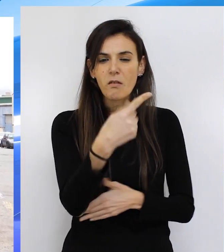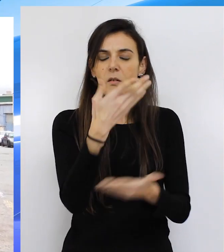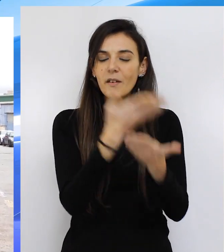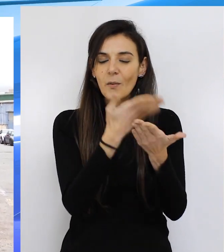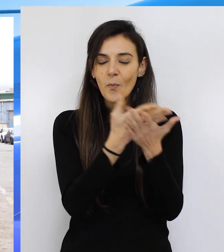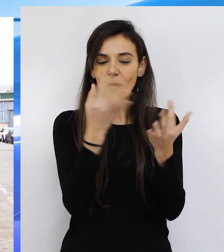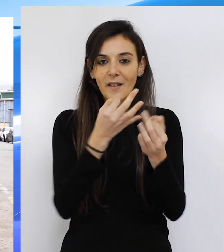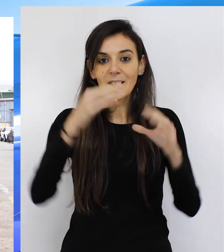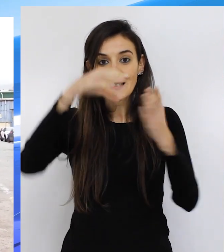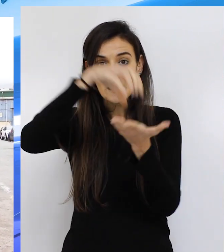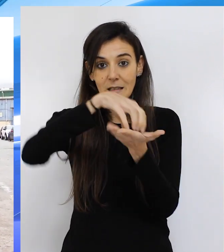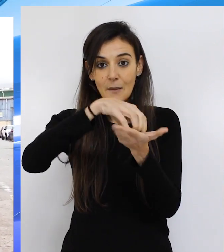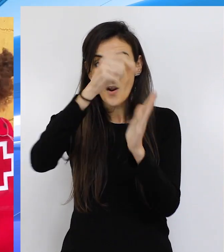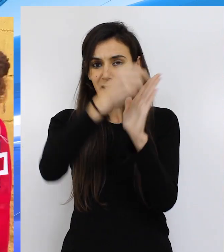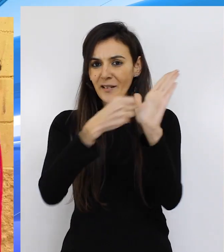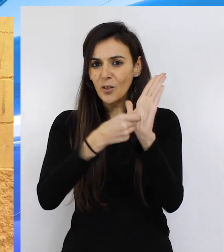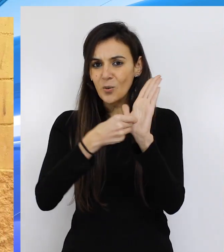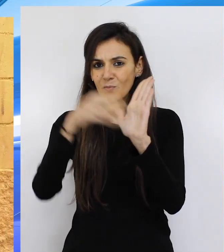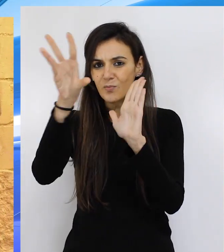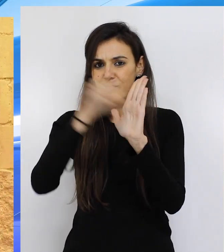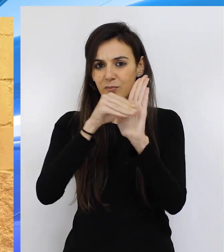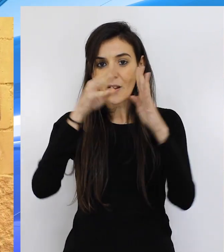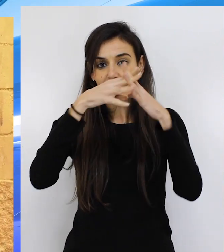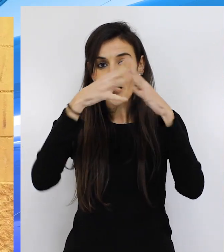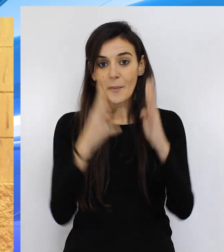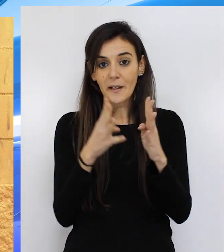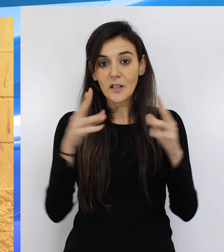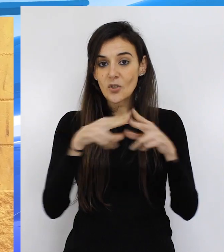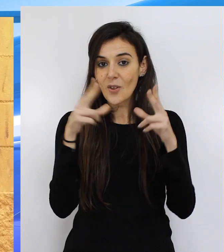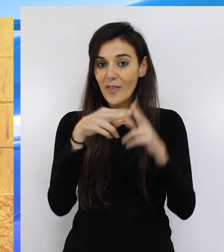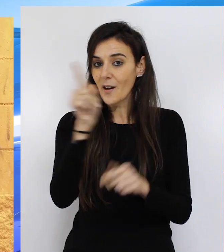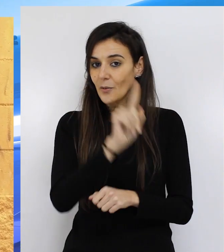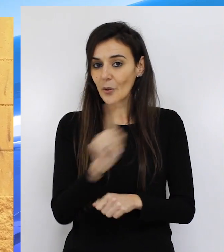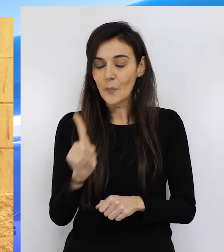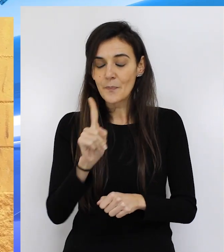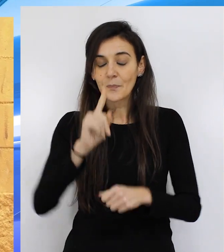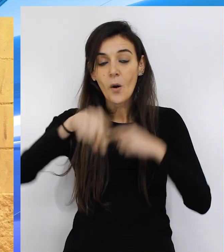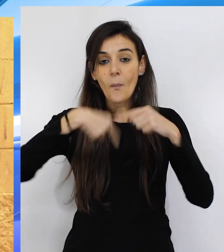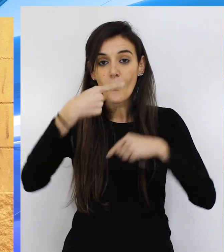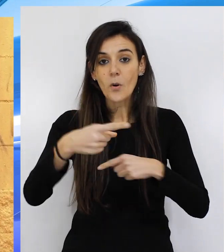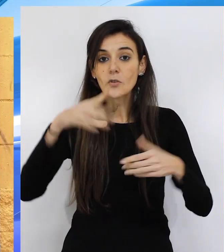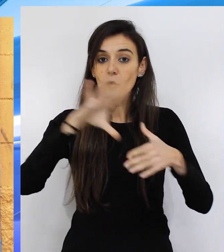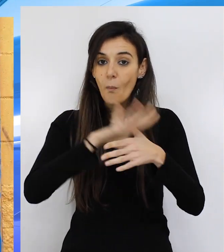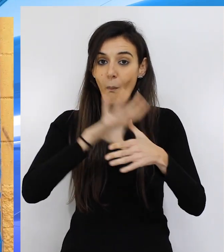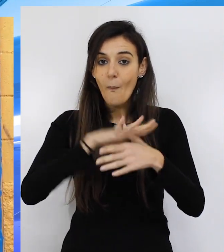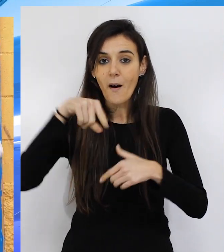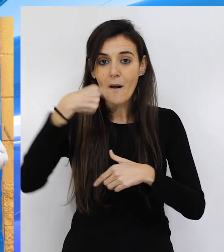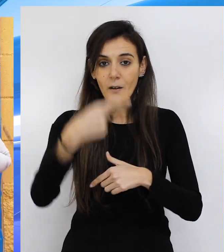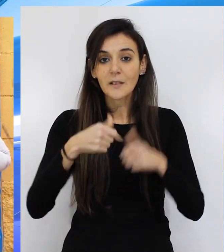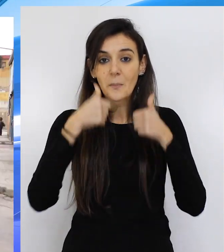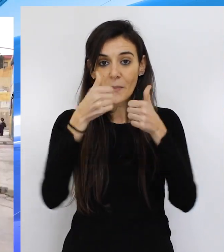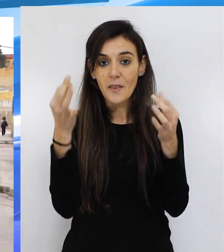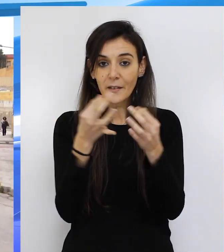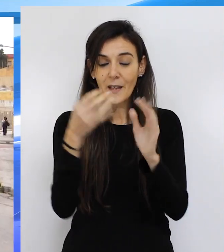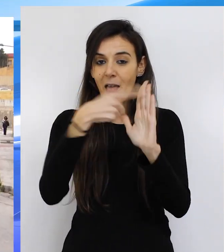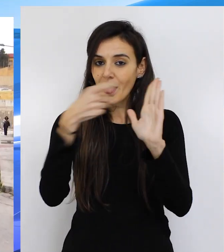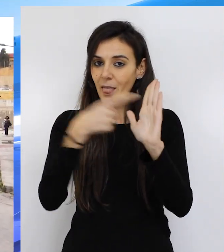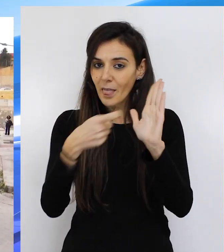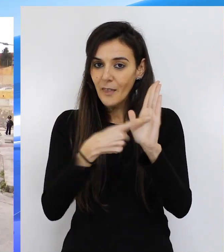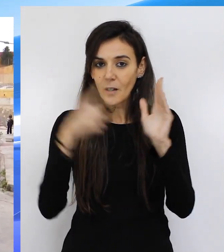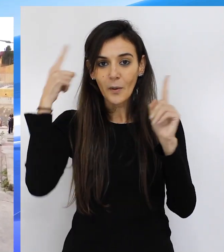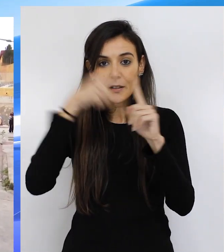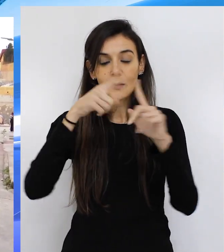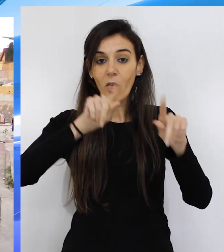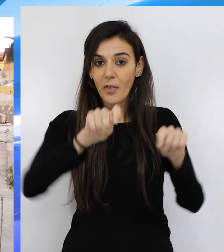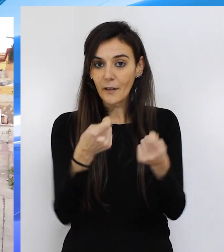subrayar que estas naves no reúnen los requisitos de albergue social. El próximo martes se mantiene como el inicio de la desescalada para